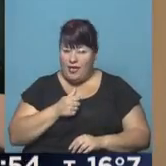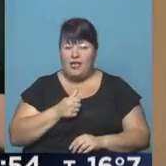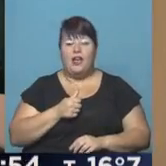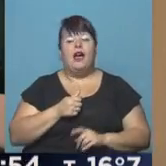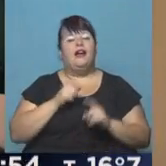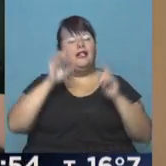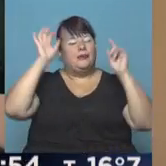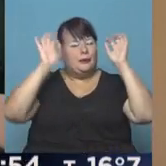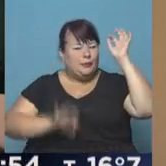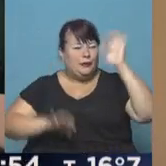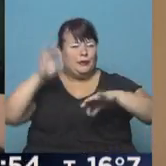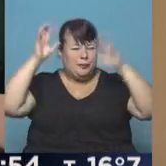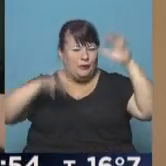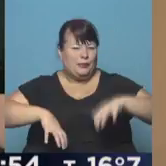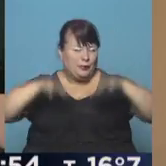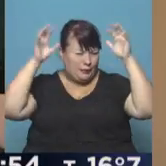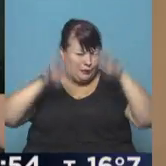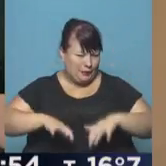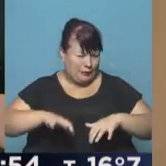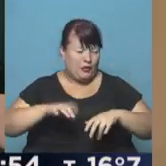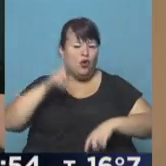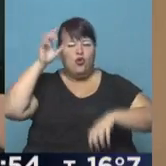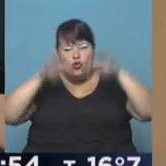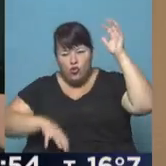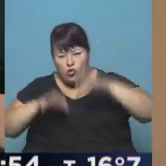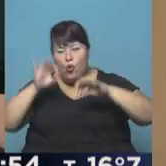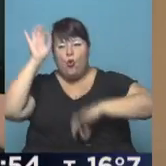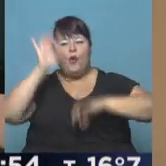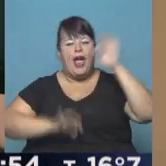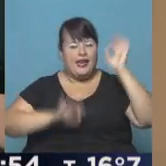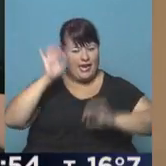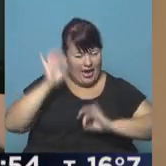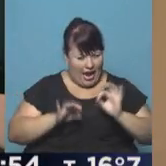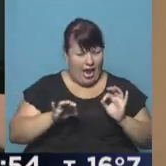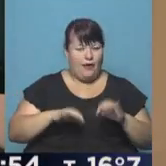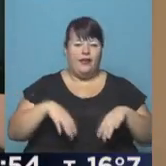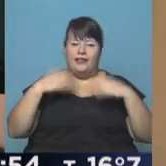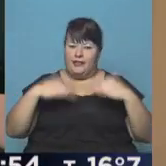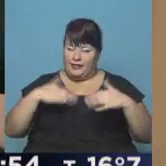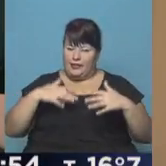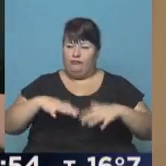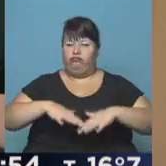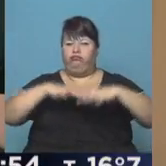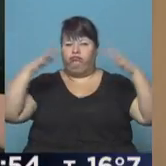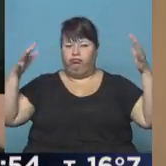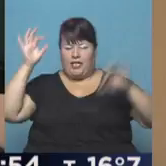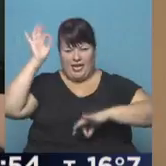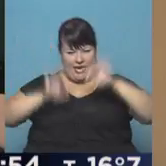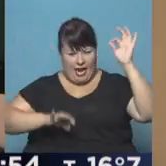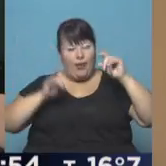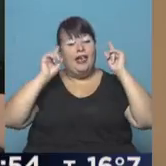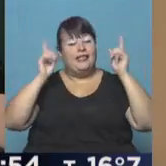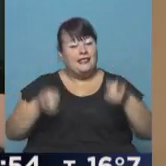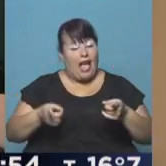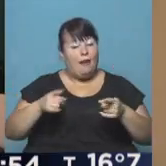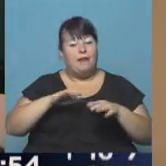intensas precipitaciones en forma de lluvia y nieve, con grandes acumulados de nieve, incluso